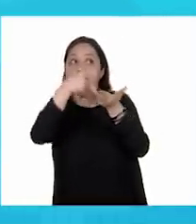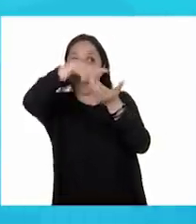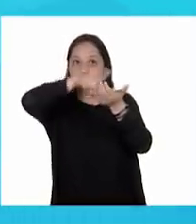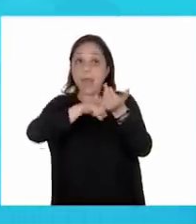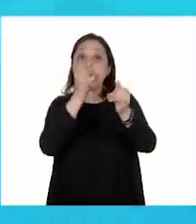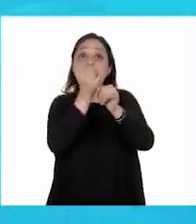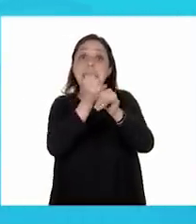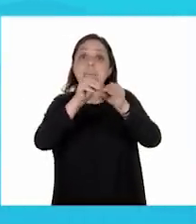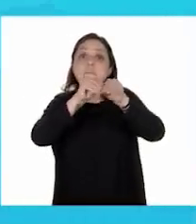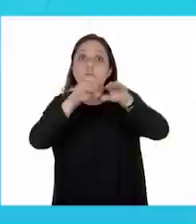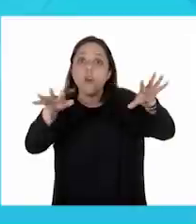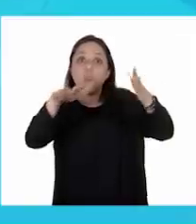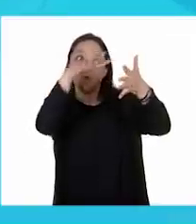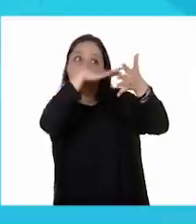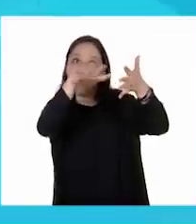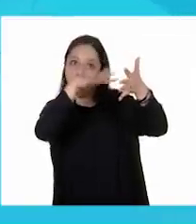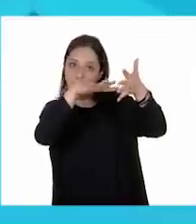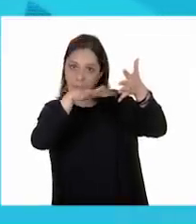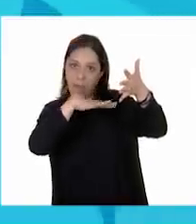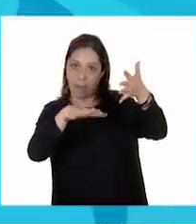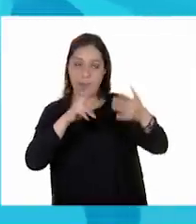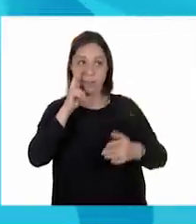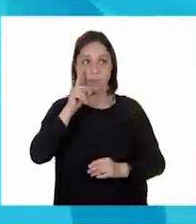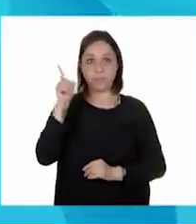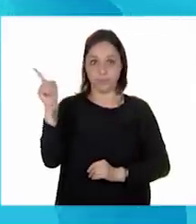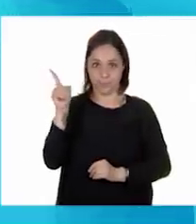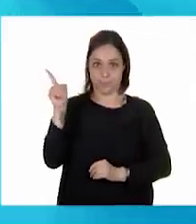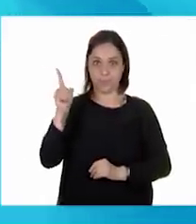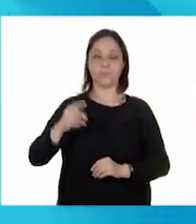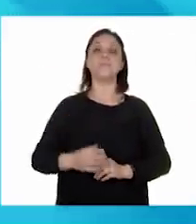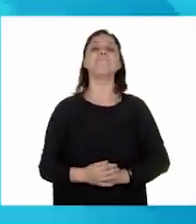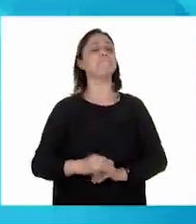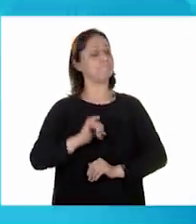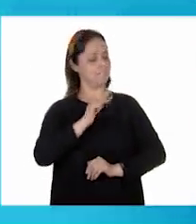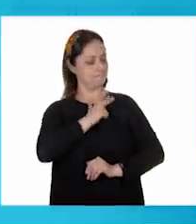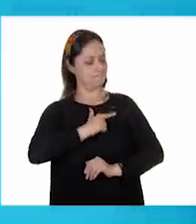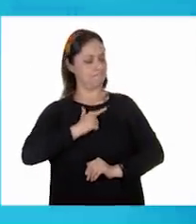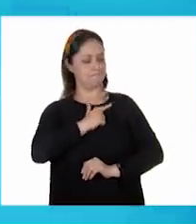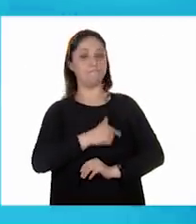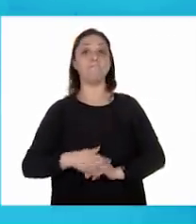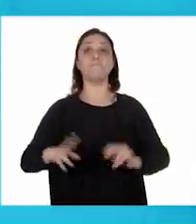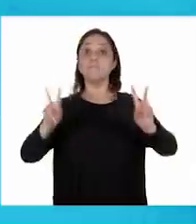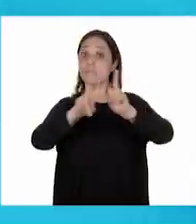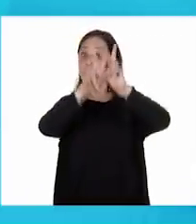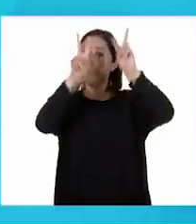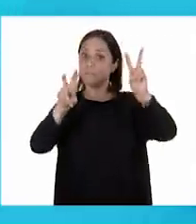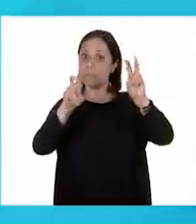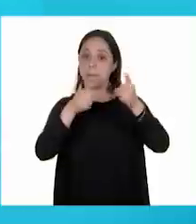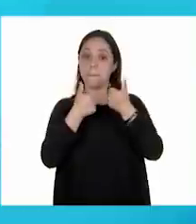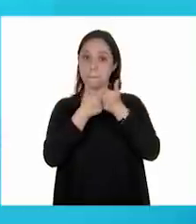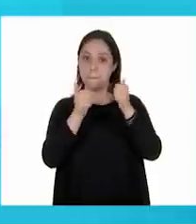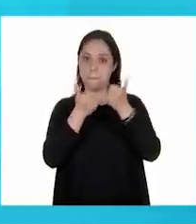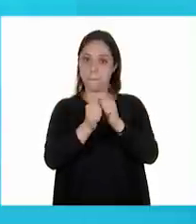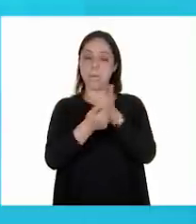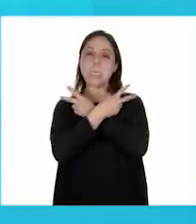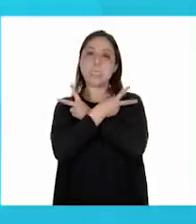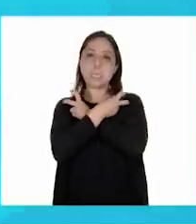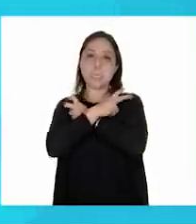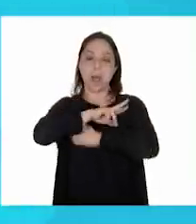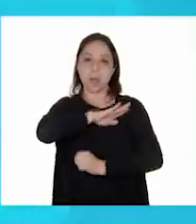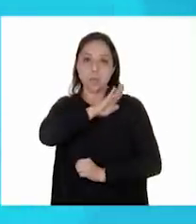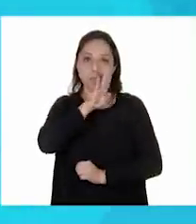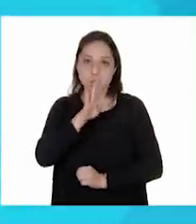en voz alta. Por favor, Oscar, adelante. Con mucho gusto. Pan de muerto. Es un pan